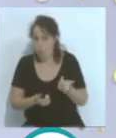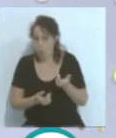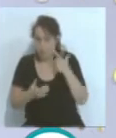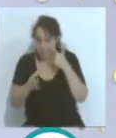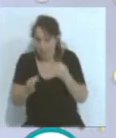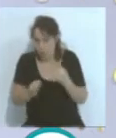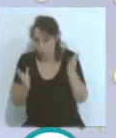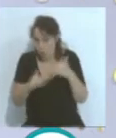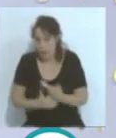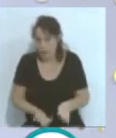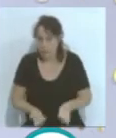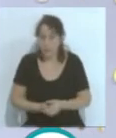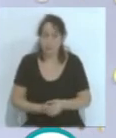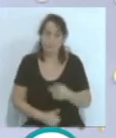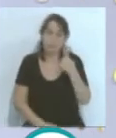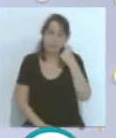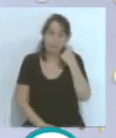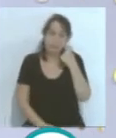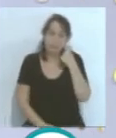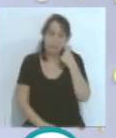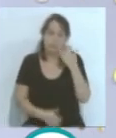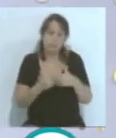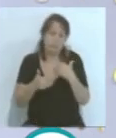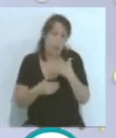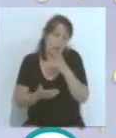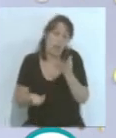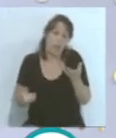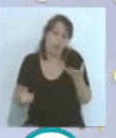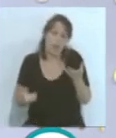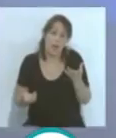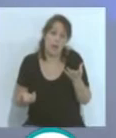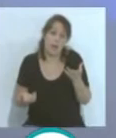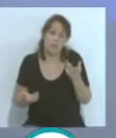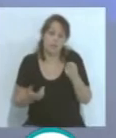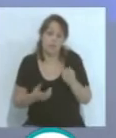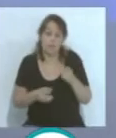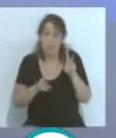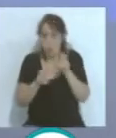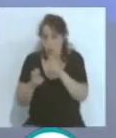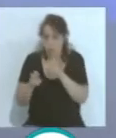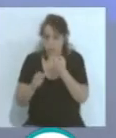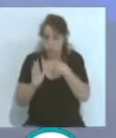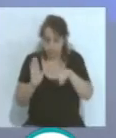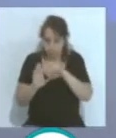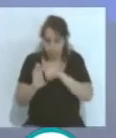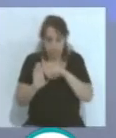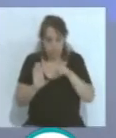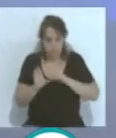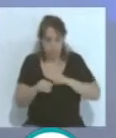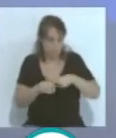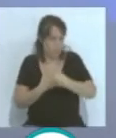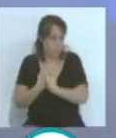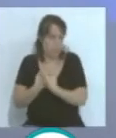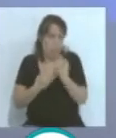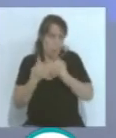Vamos a ir viendo justamente, porque claro, ahora ya están incluso los nuevos fichajes, algunos de ellos, como están